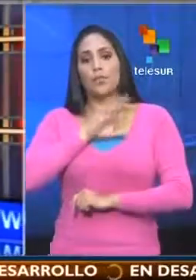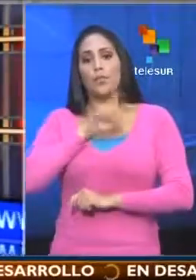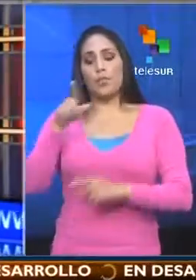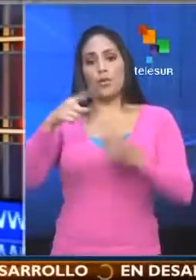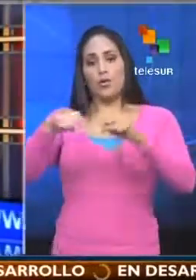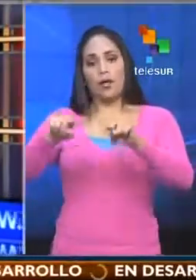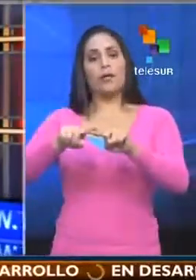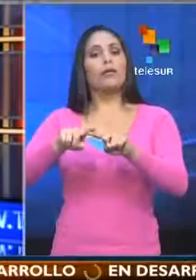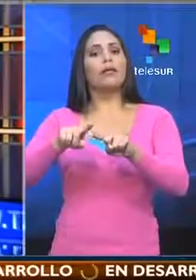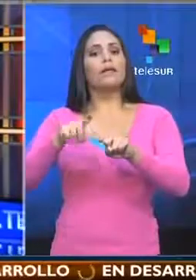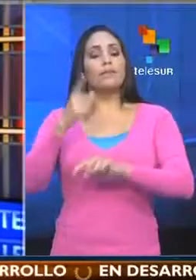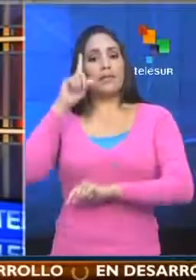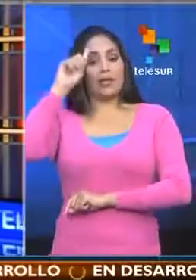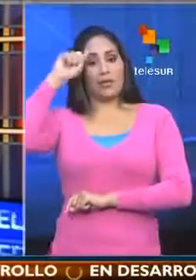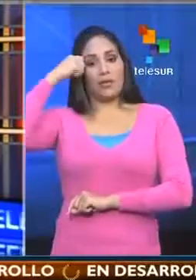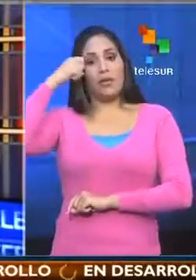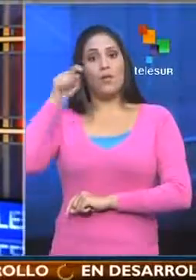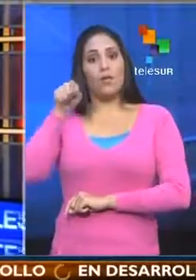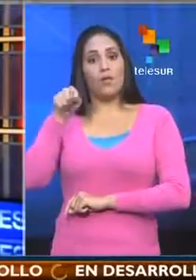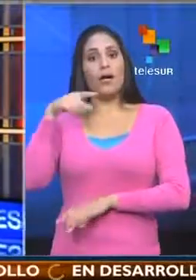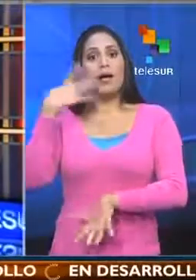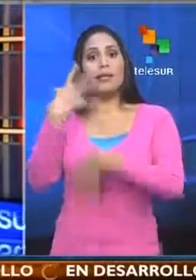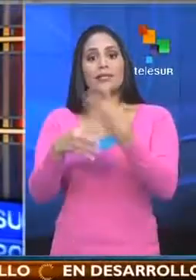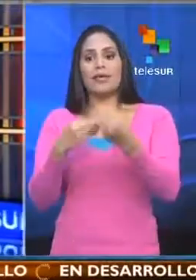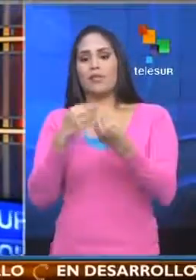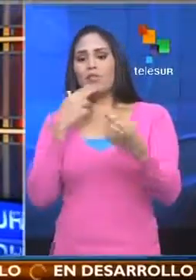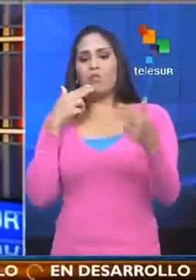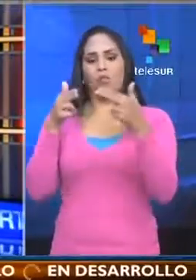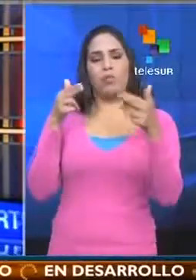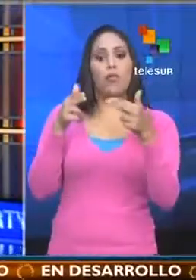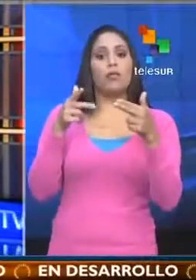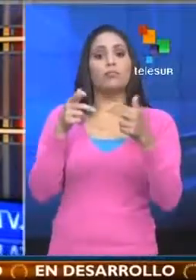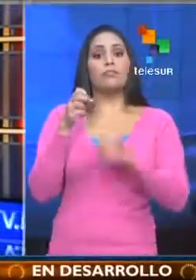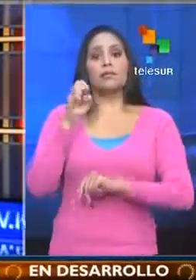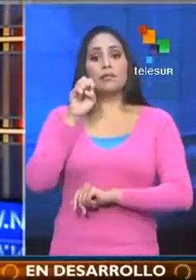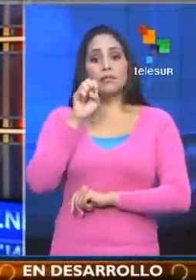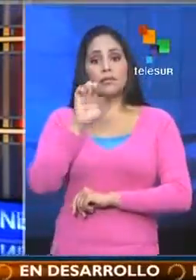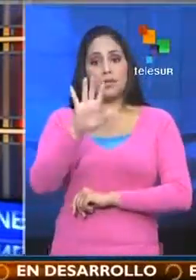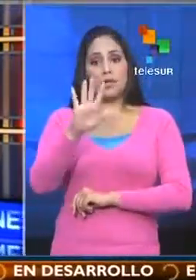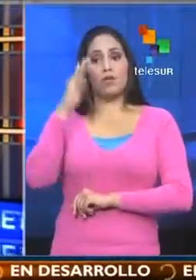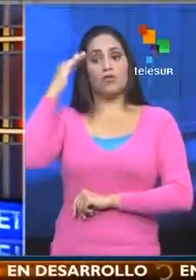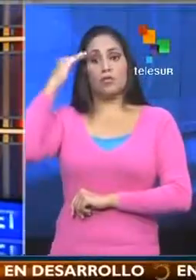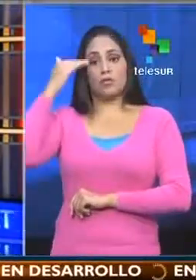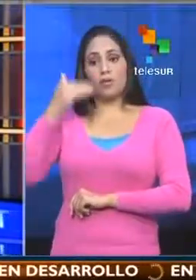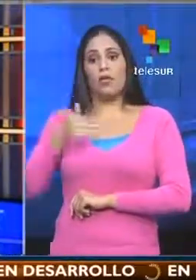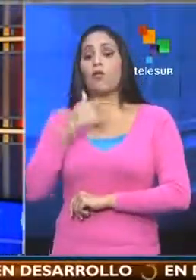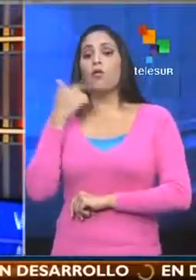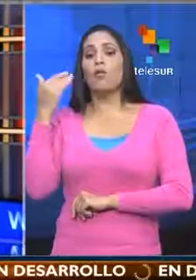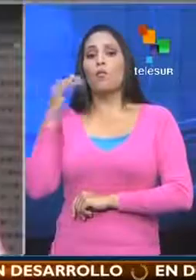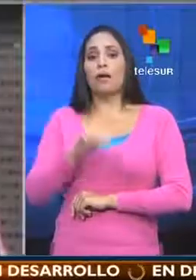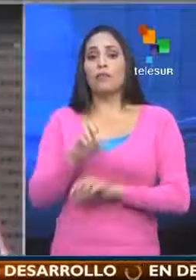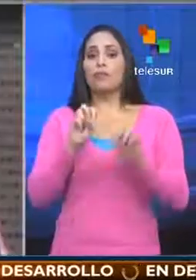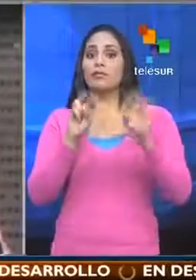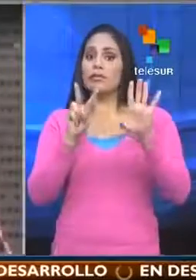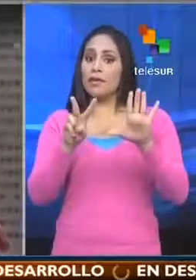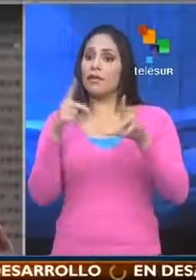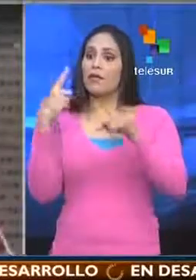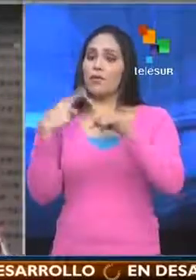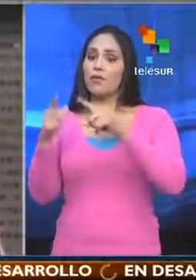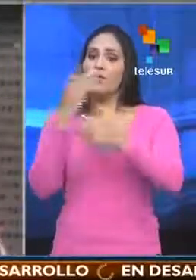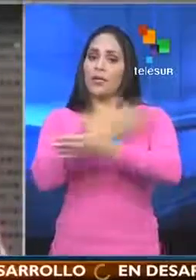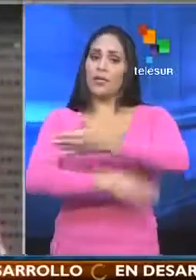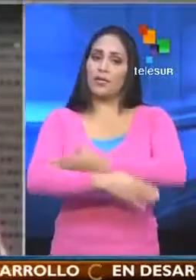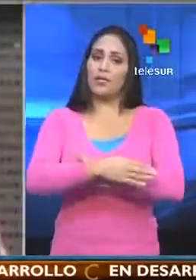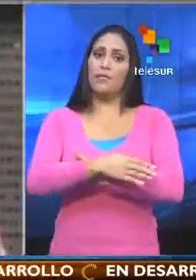...Santander de Quilichado, donde recordemos se desarrollaron unos combates que dejaron cinco soldados muertos y siete más heridos.